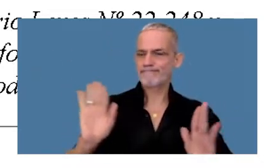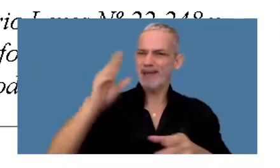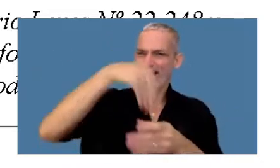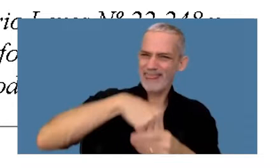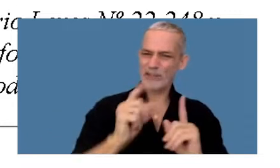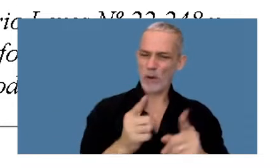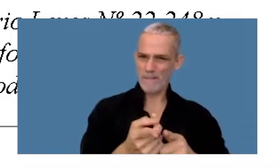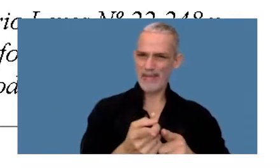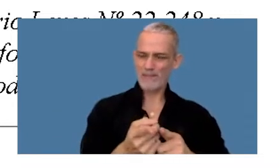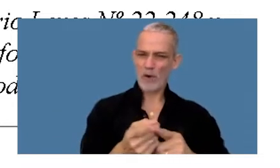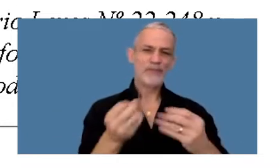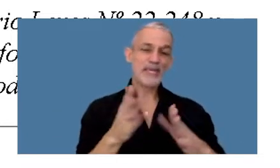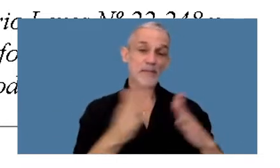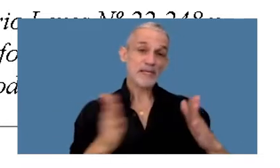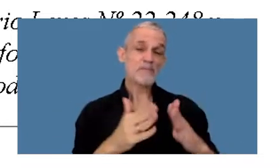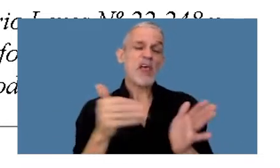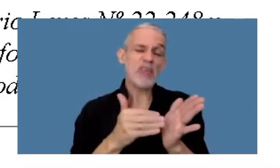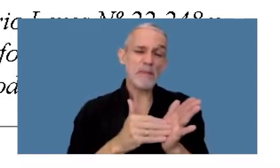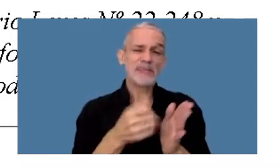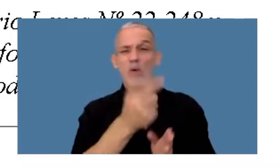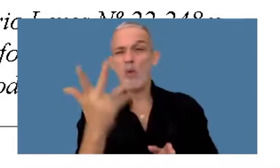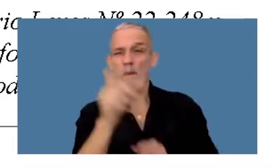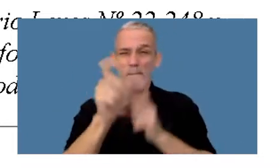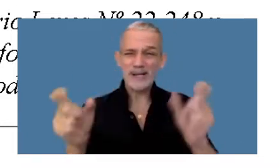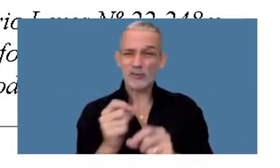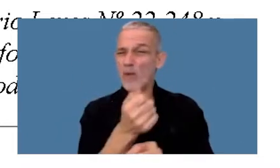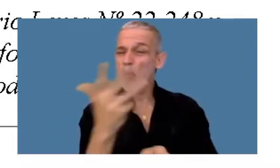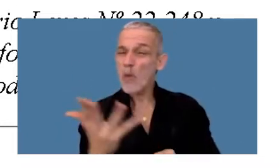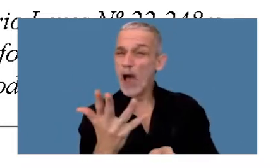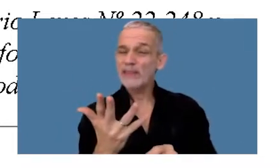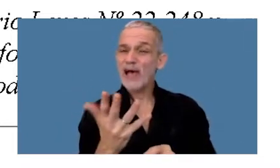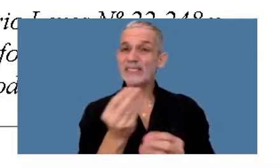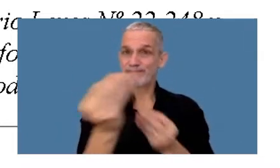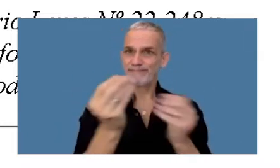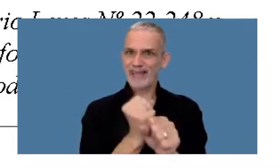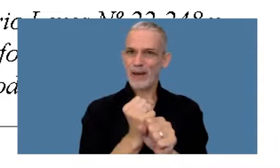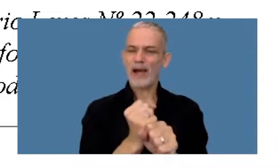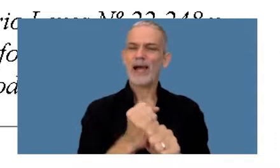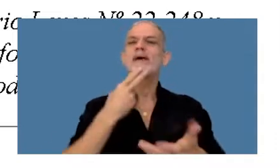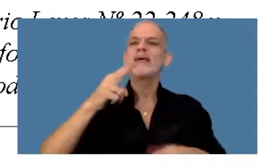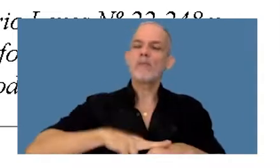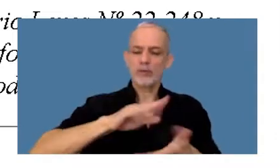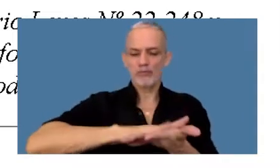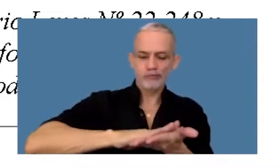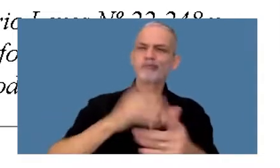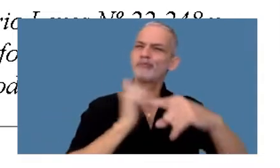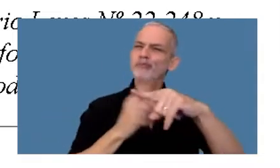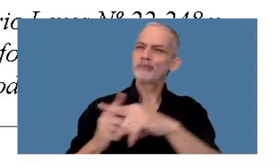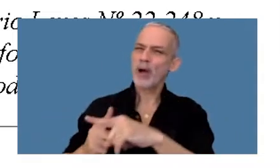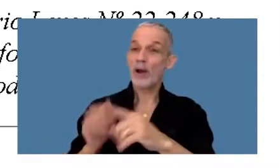se parte, de acuerdo a la cantidad de trabajadores, a establecer la base imponible para calcular